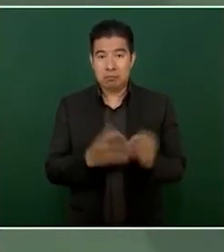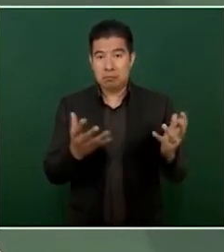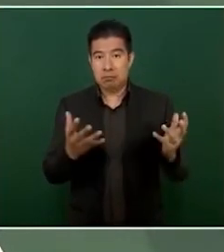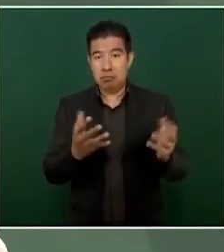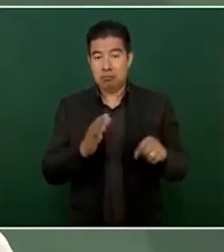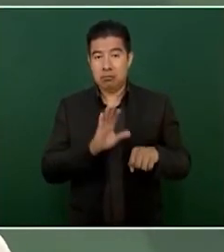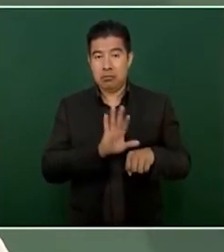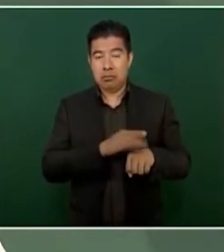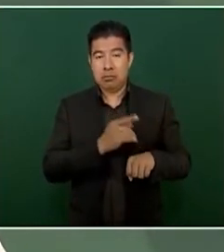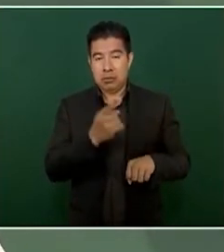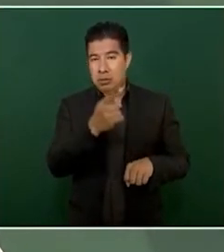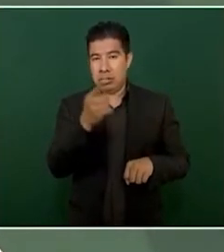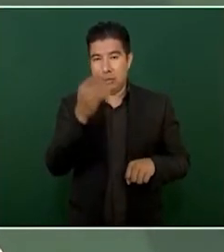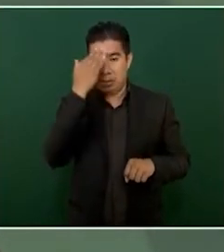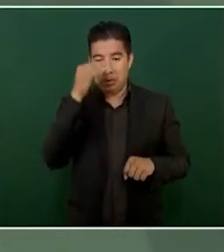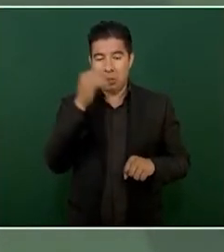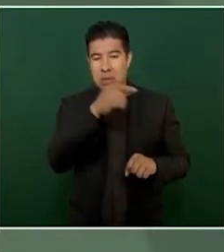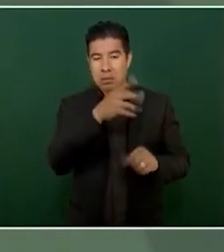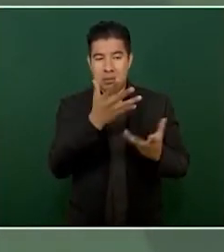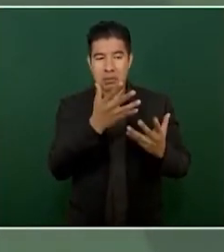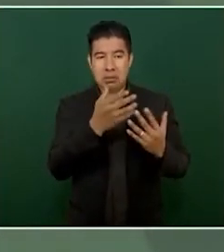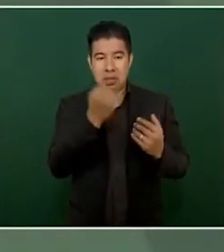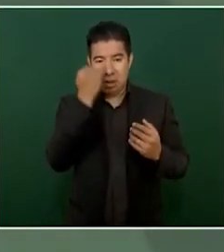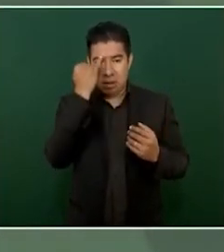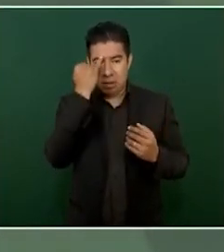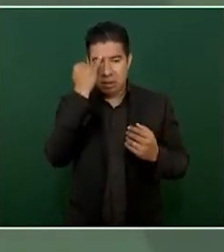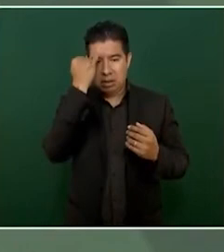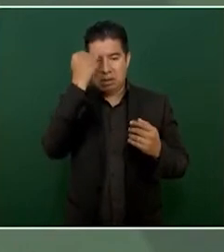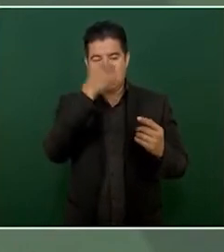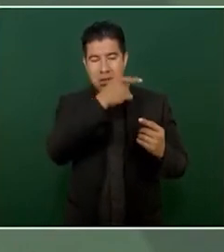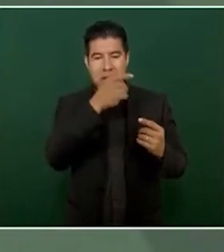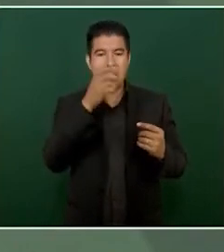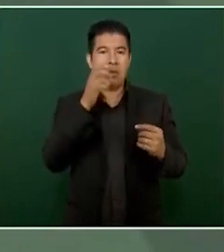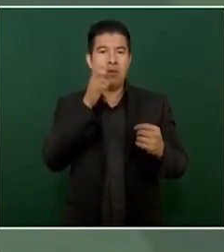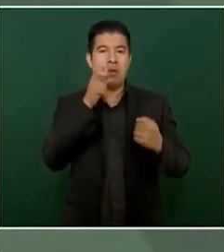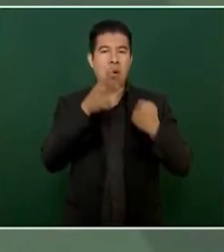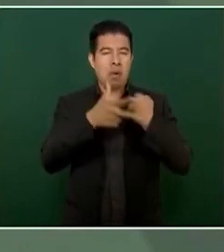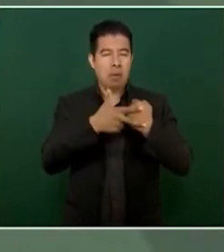una idea los legisladores de Europa,